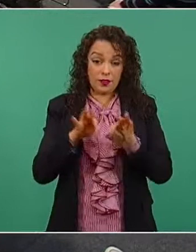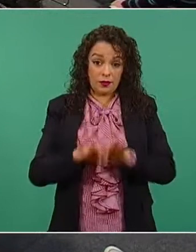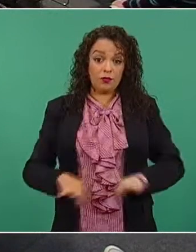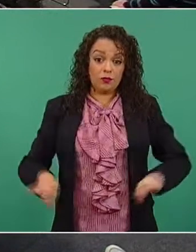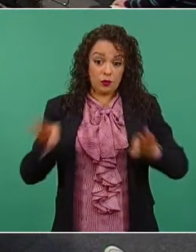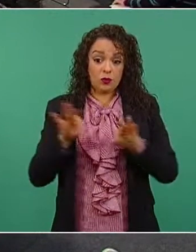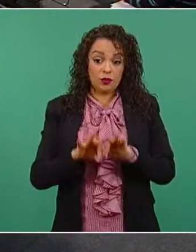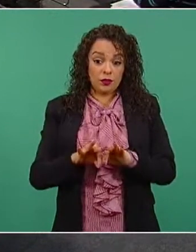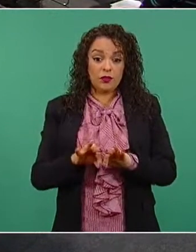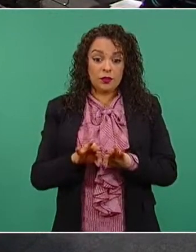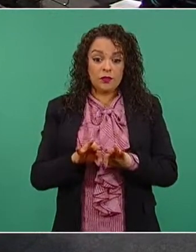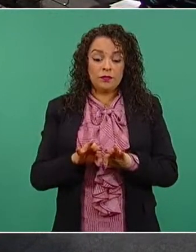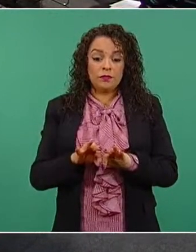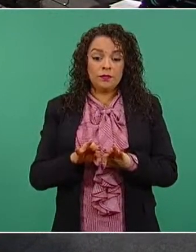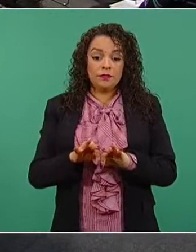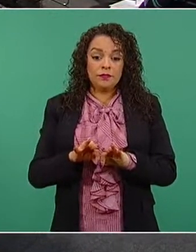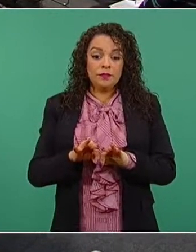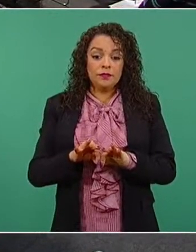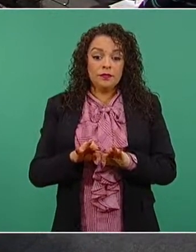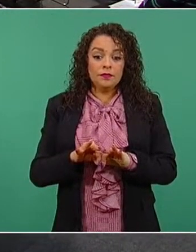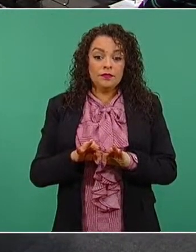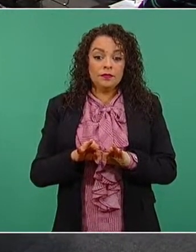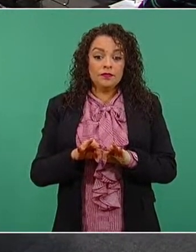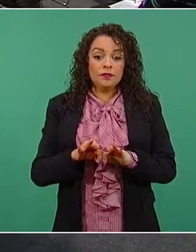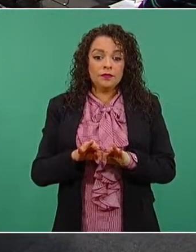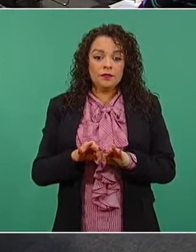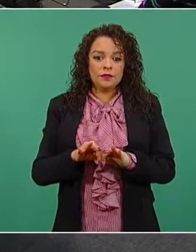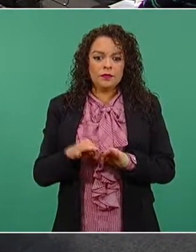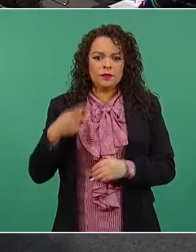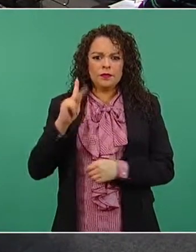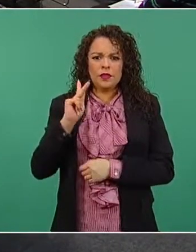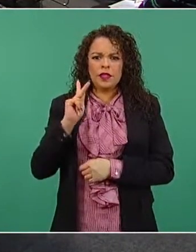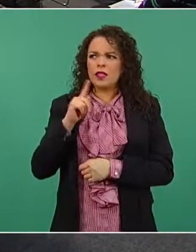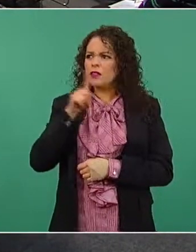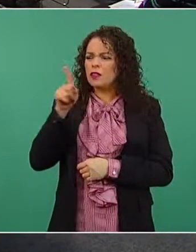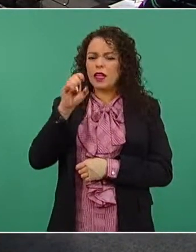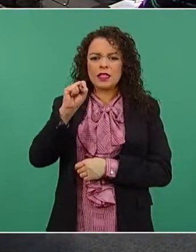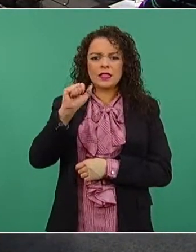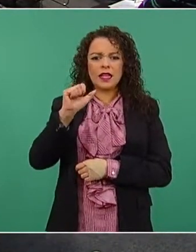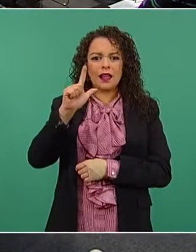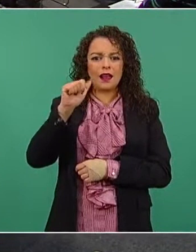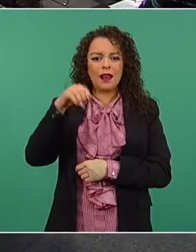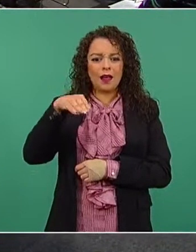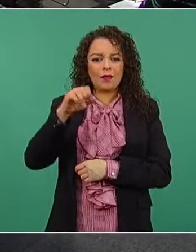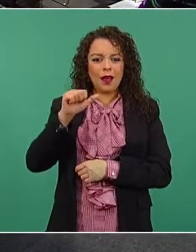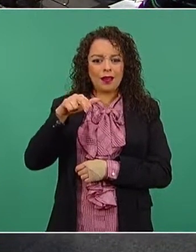pero en la refinería de Salamanca, que estuvimos ahí,